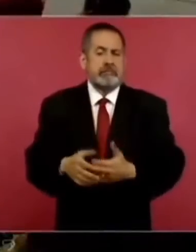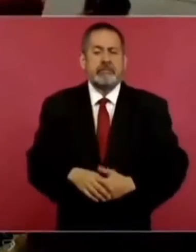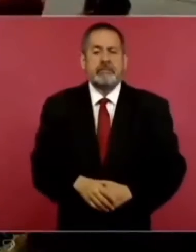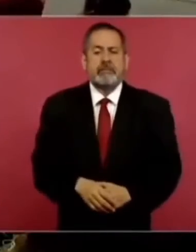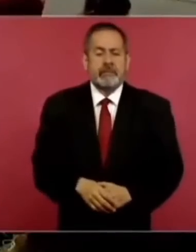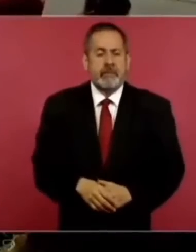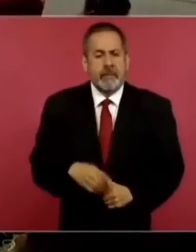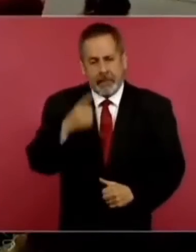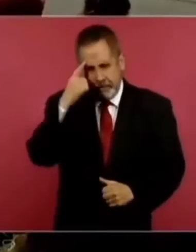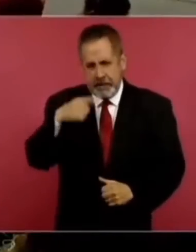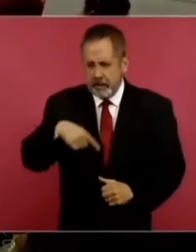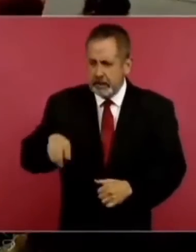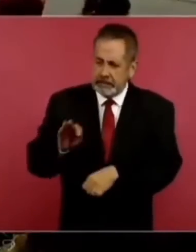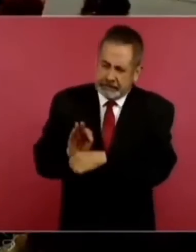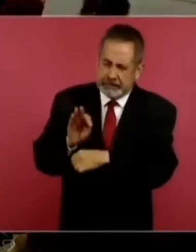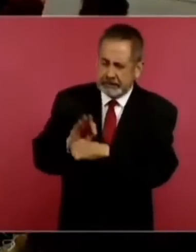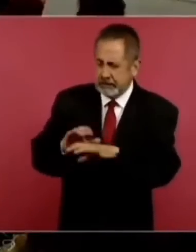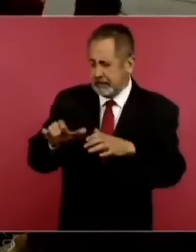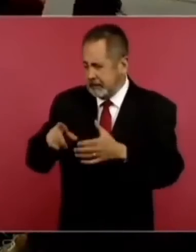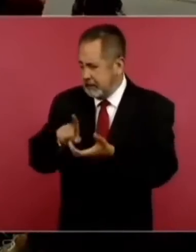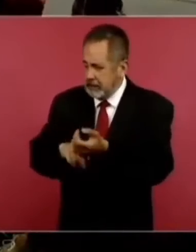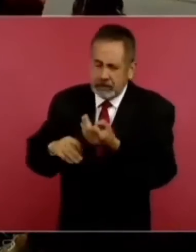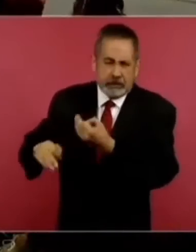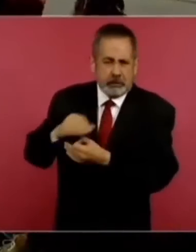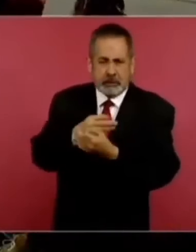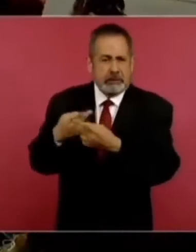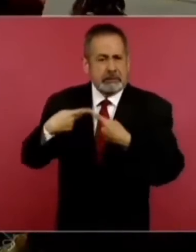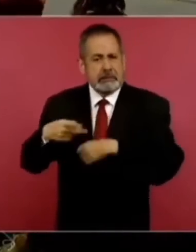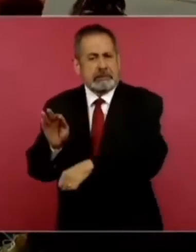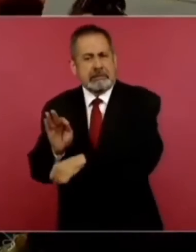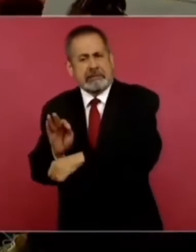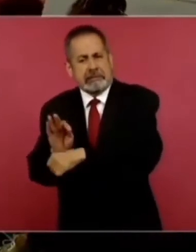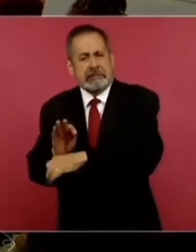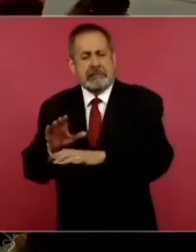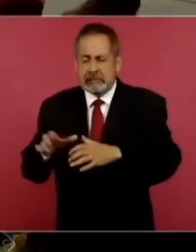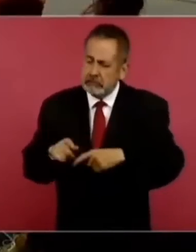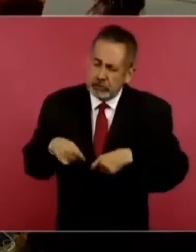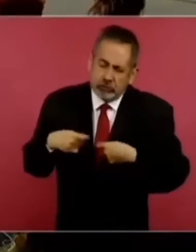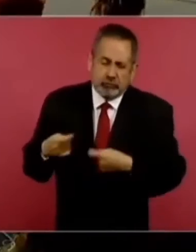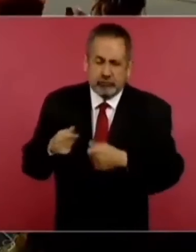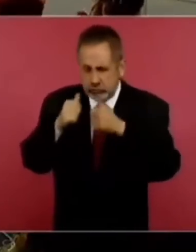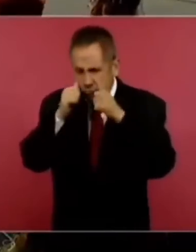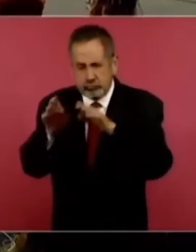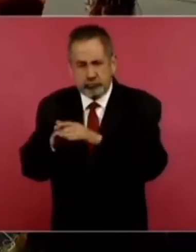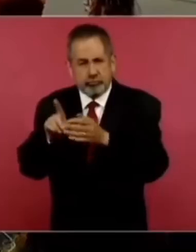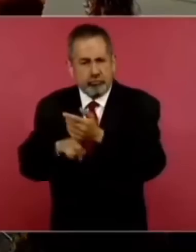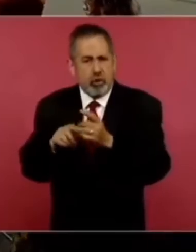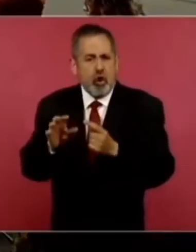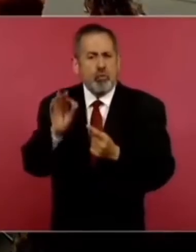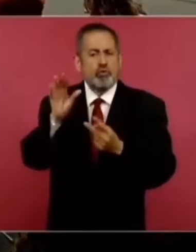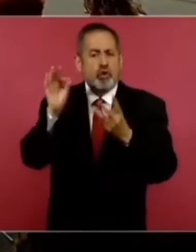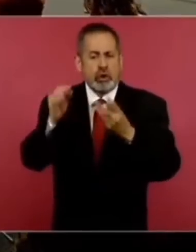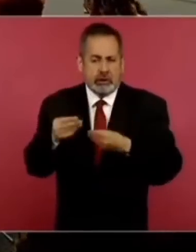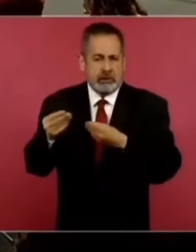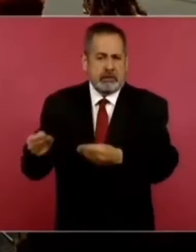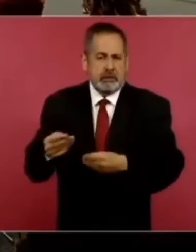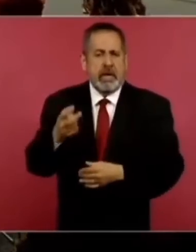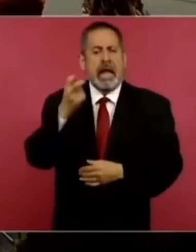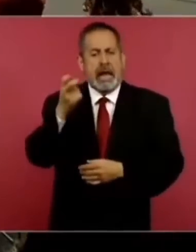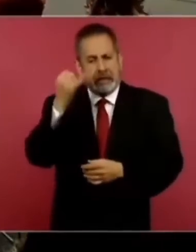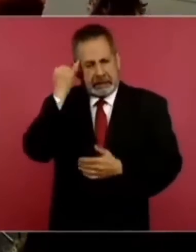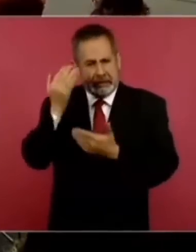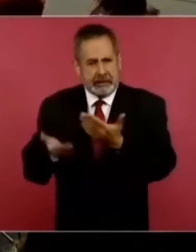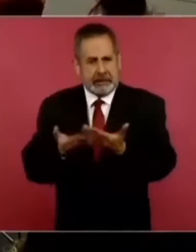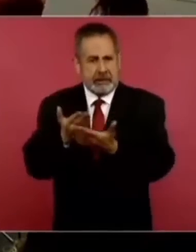para proteger a todos este y dándoles opciones ese es el